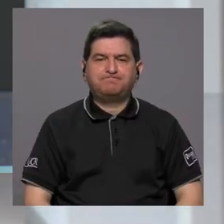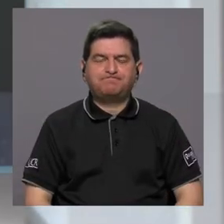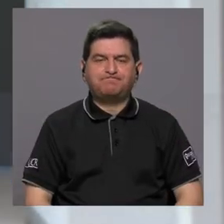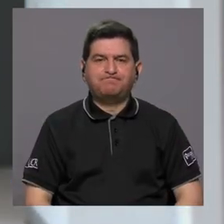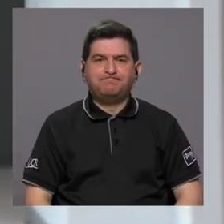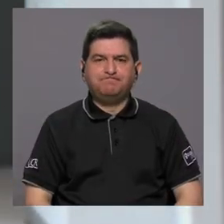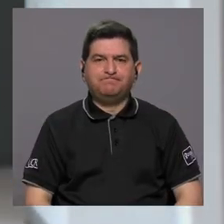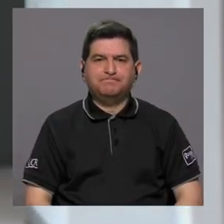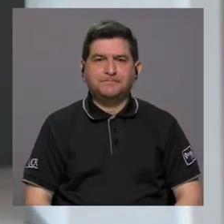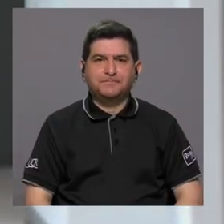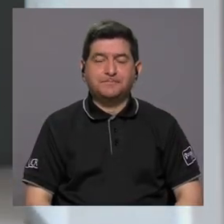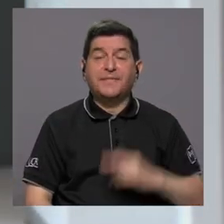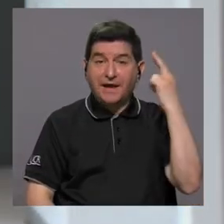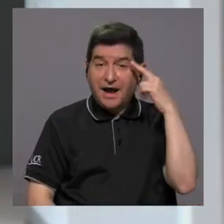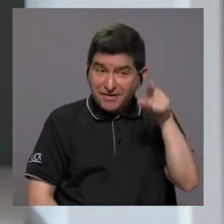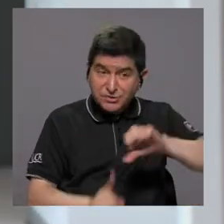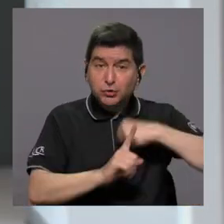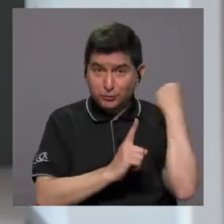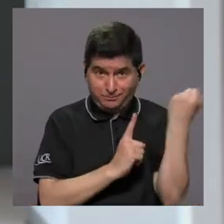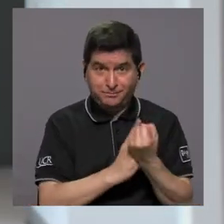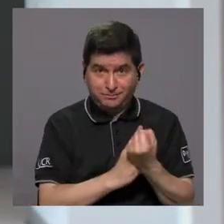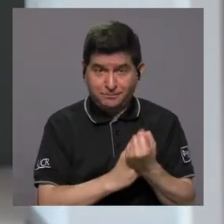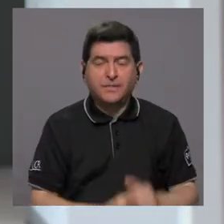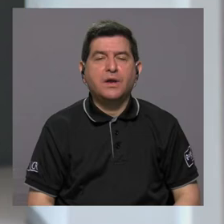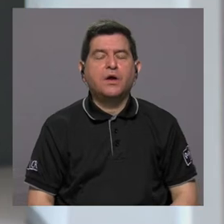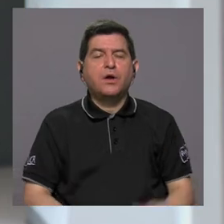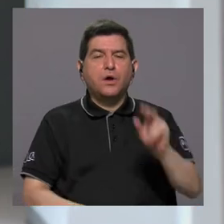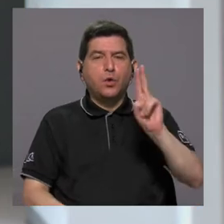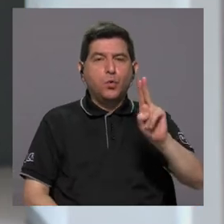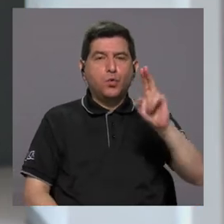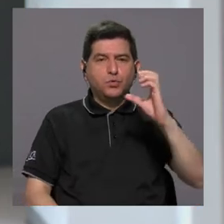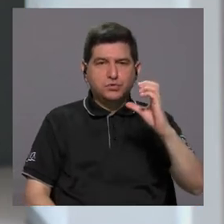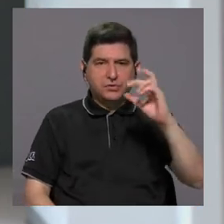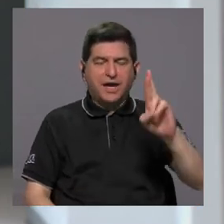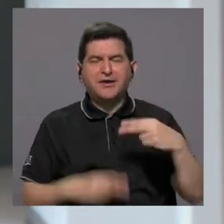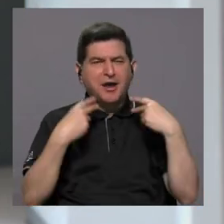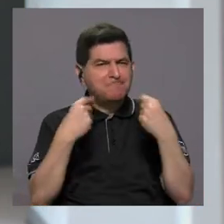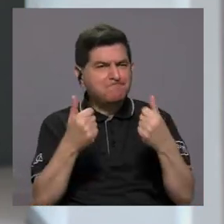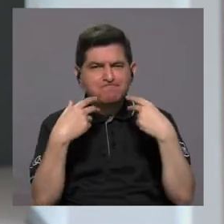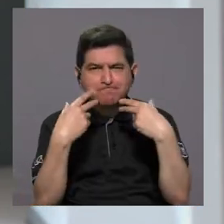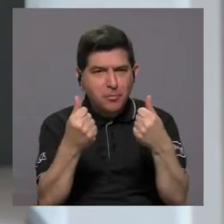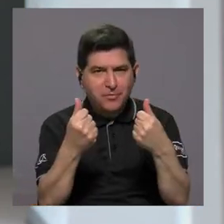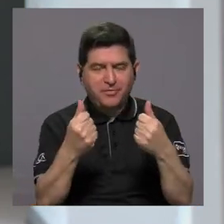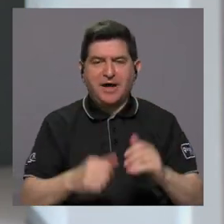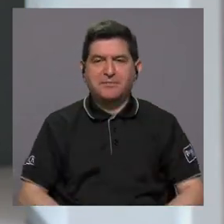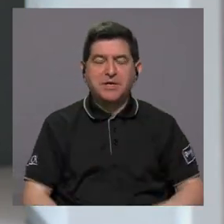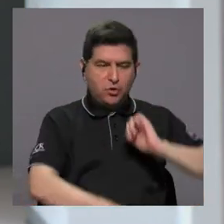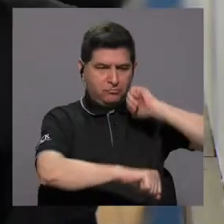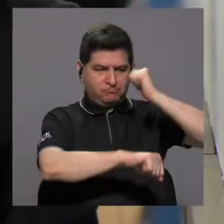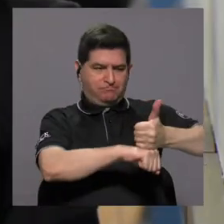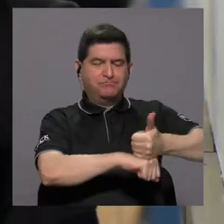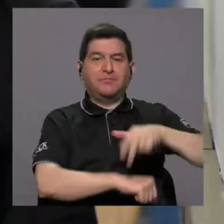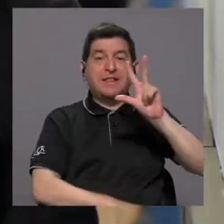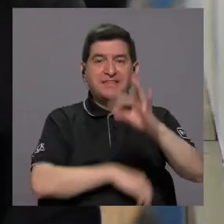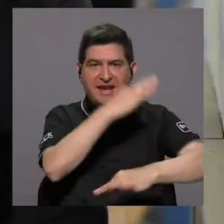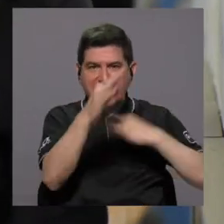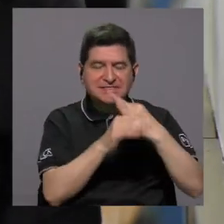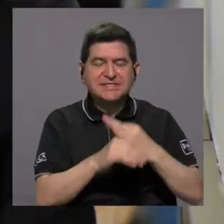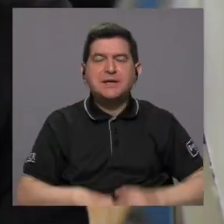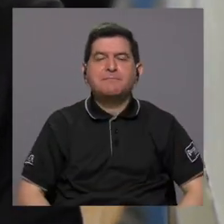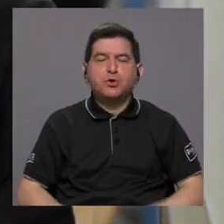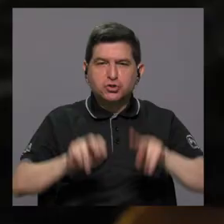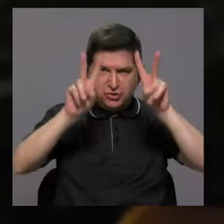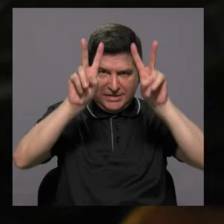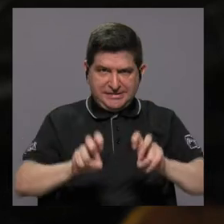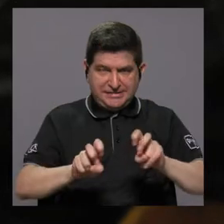Entonces, a raíz de eso, la Universidad de Costa Rica rápidamente creó tres tipos de